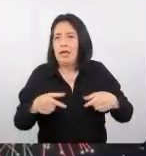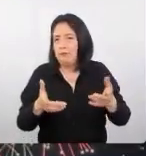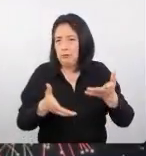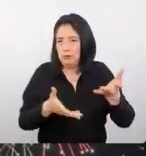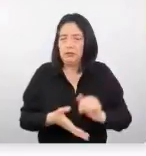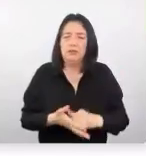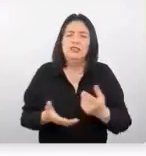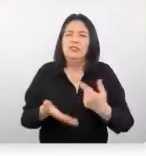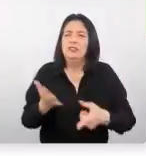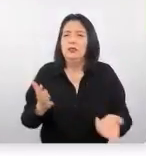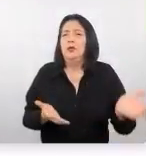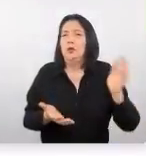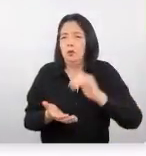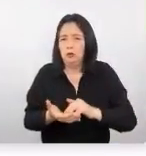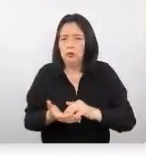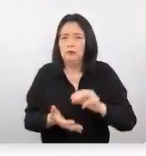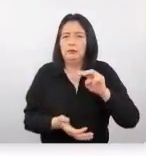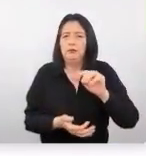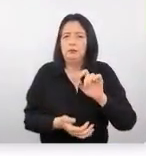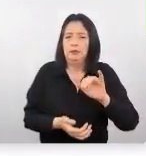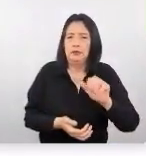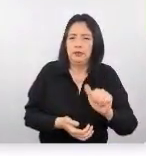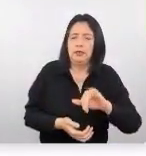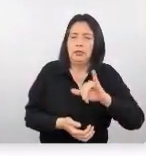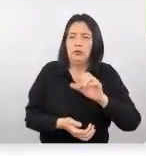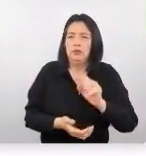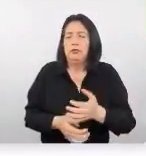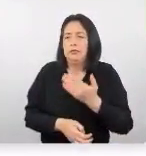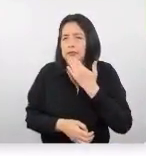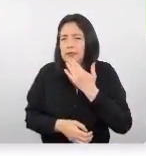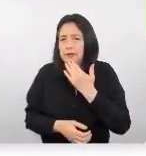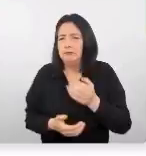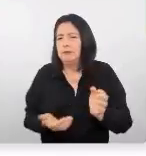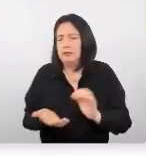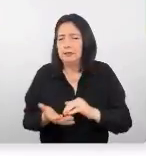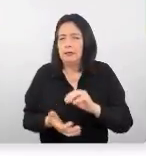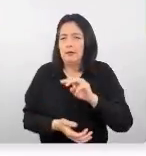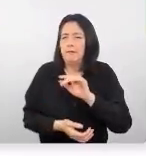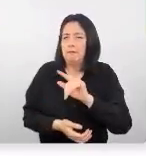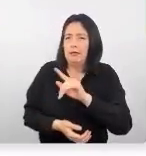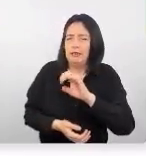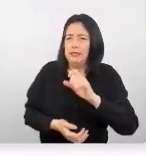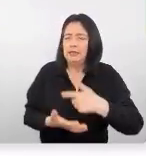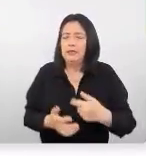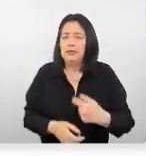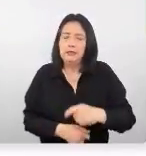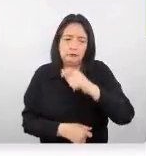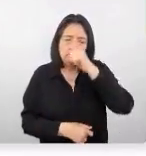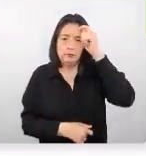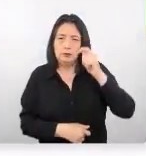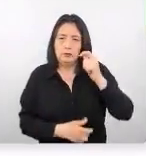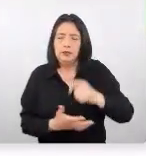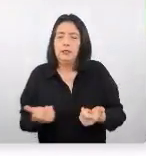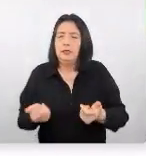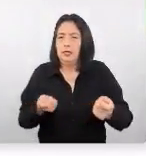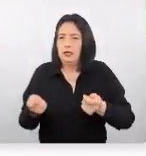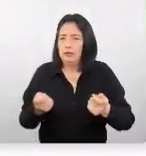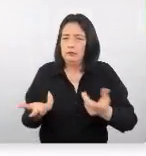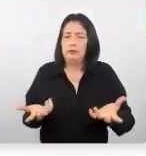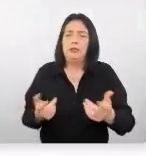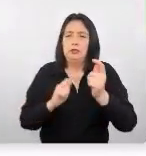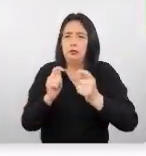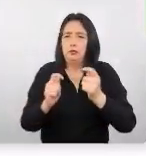a acompañar nuevamente María José y Magaly Magaly es licenciada en administración de turismo de la Universidad